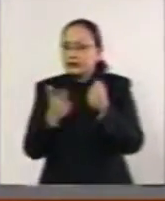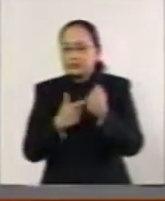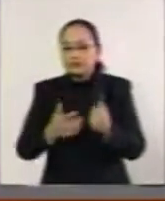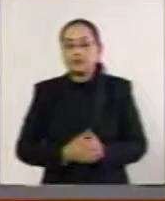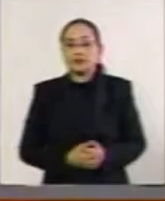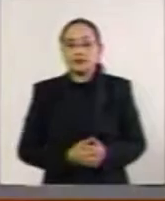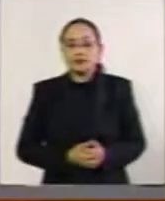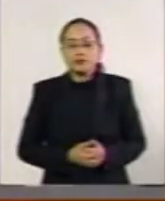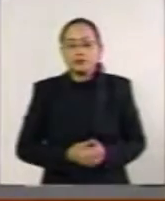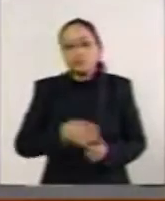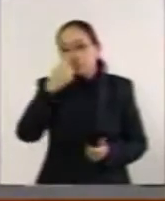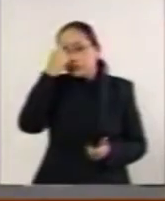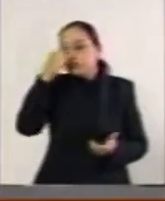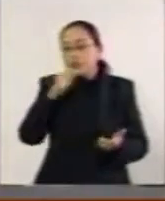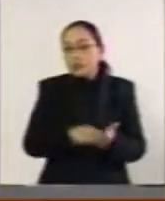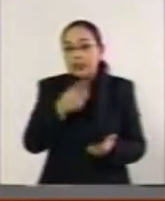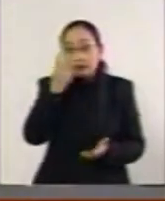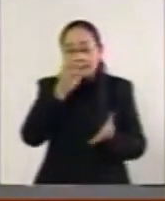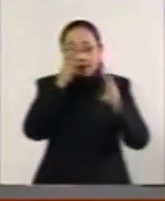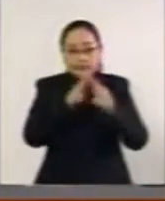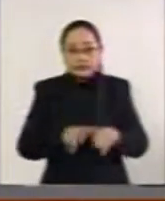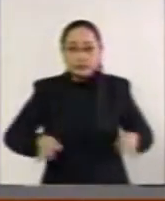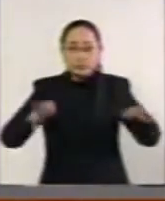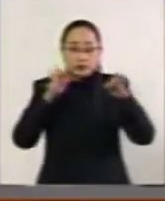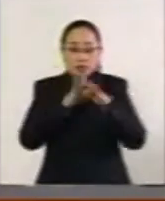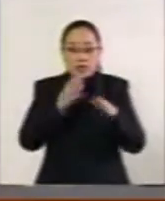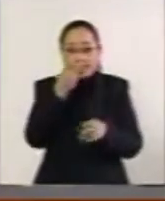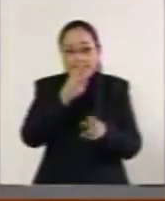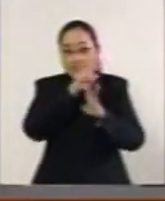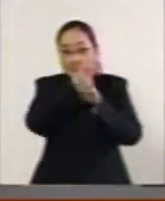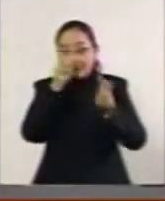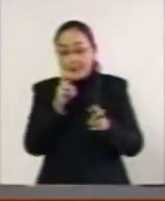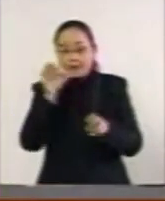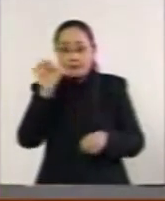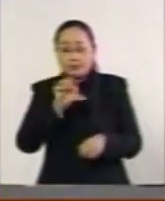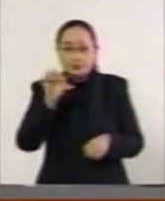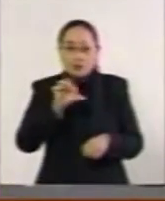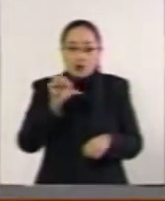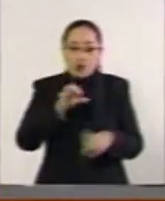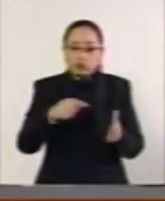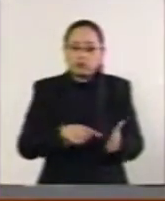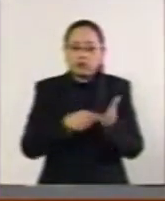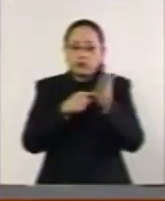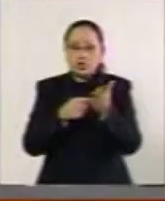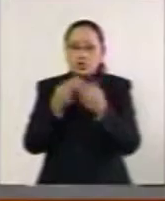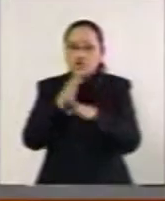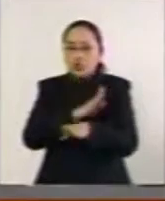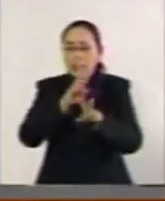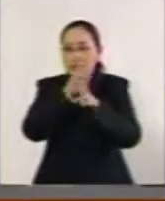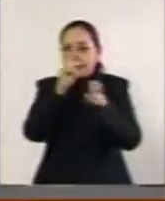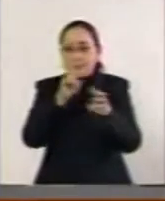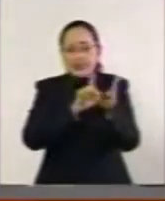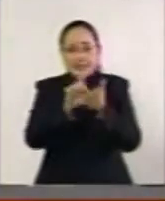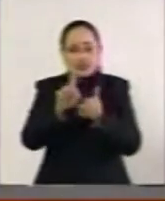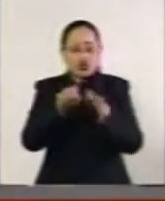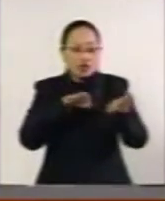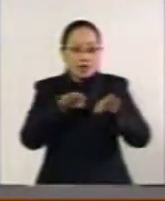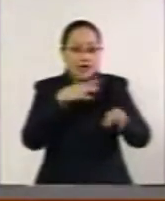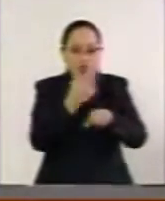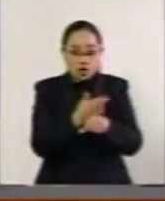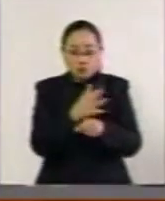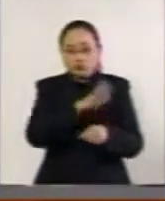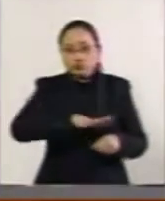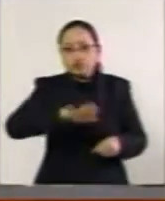me parece importante que en este tema que tiene que ver con los derechos laborales